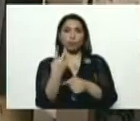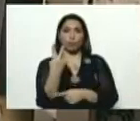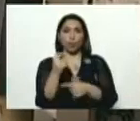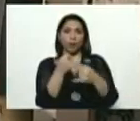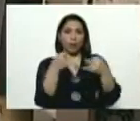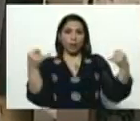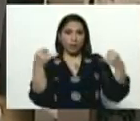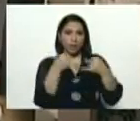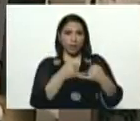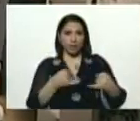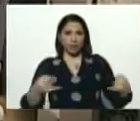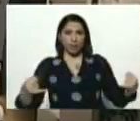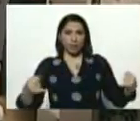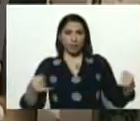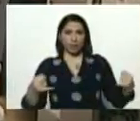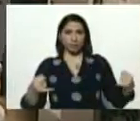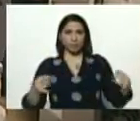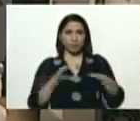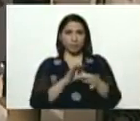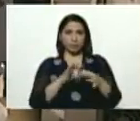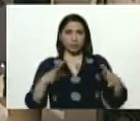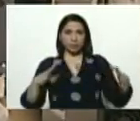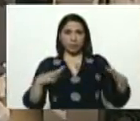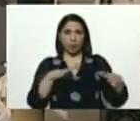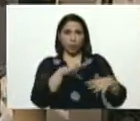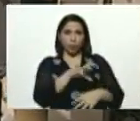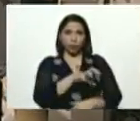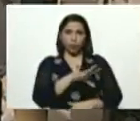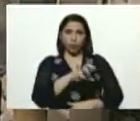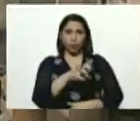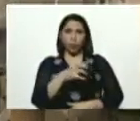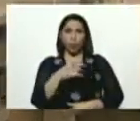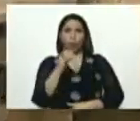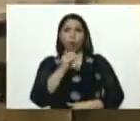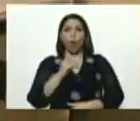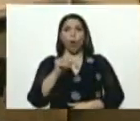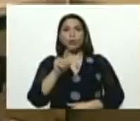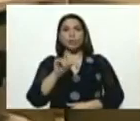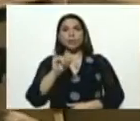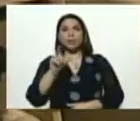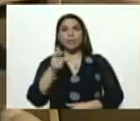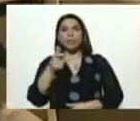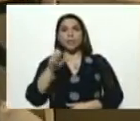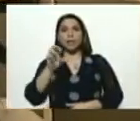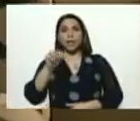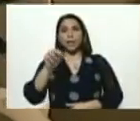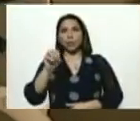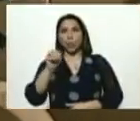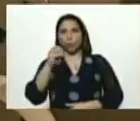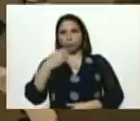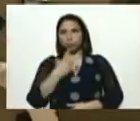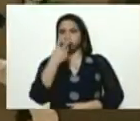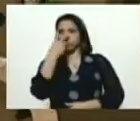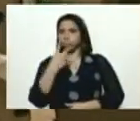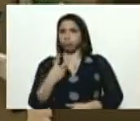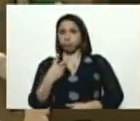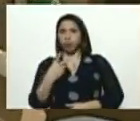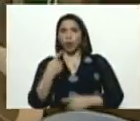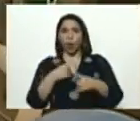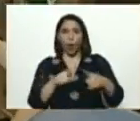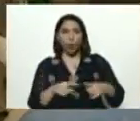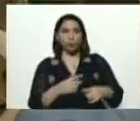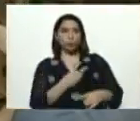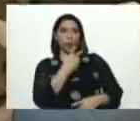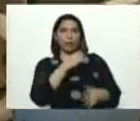separadas de gas, una de oxígeno, una de aire comprimido. Y todo el equipo está controlado mediante una